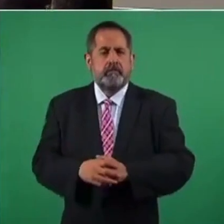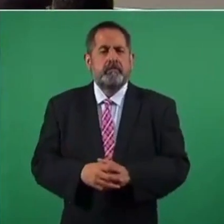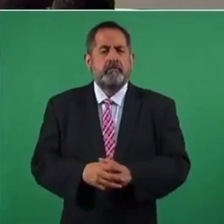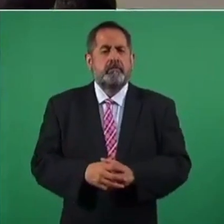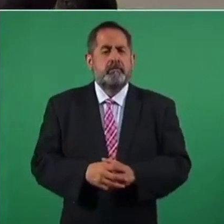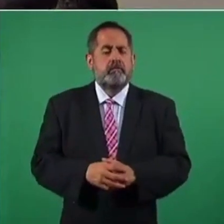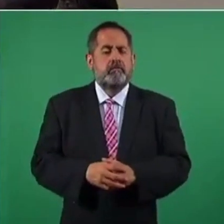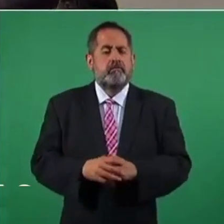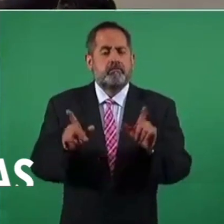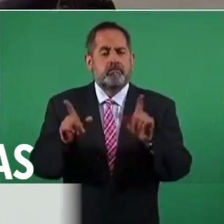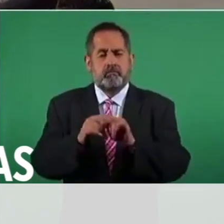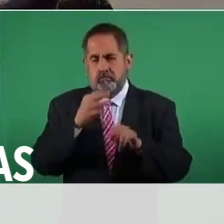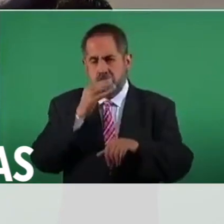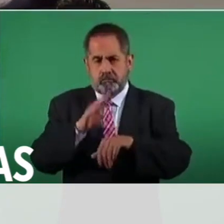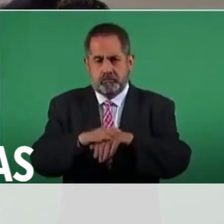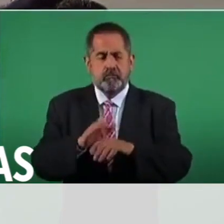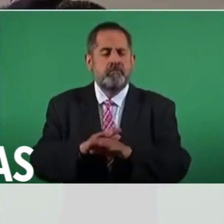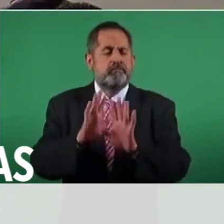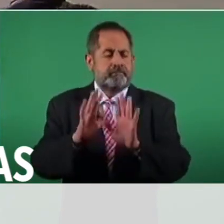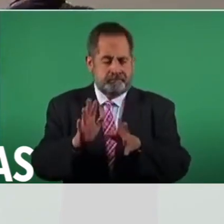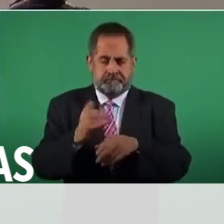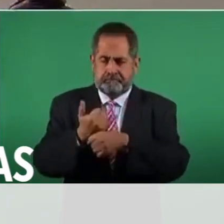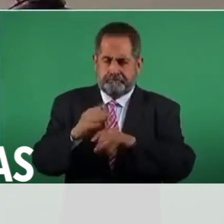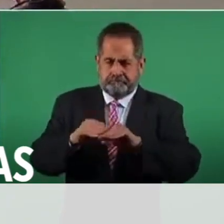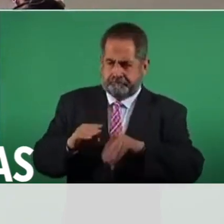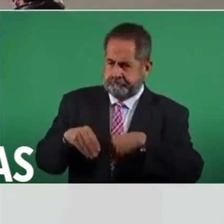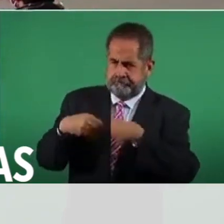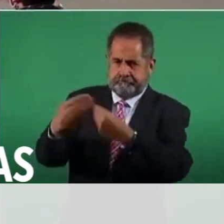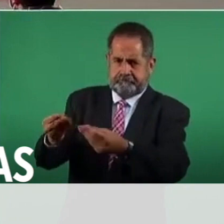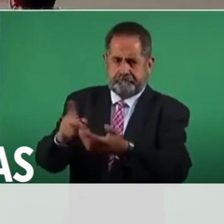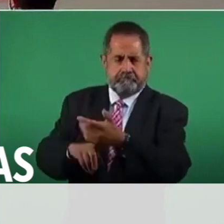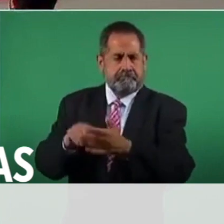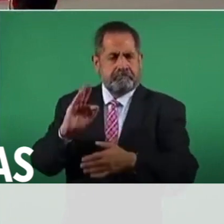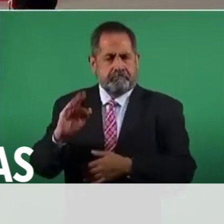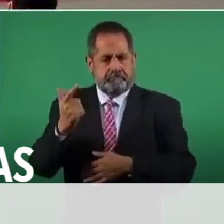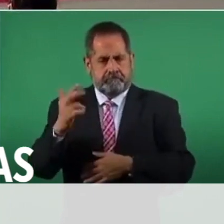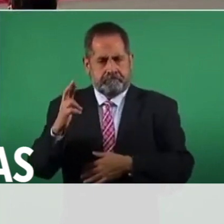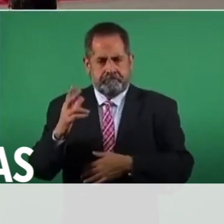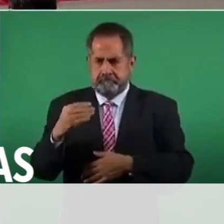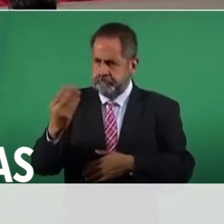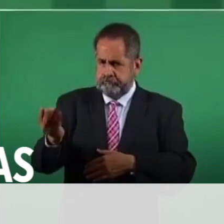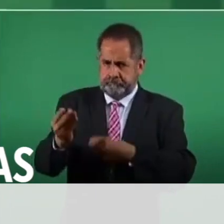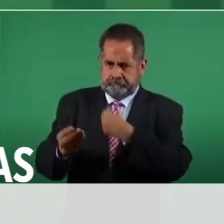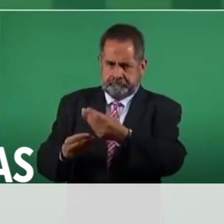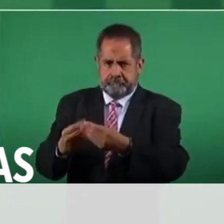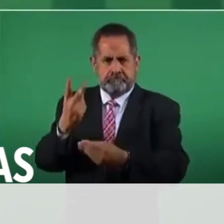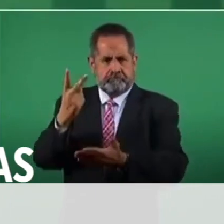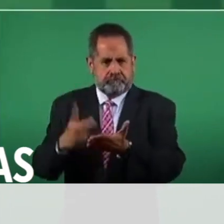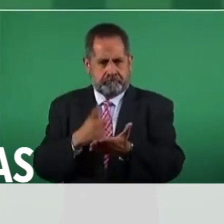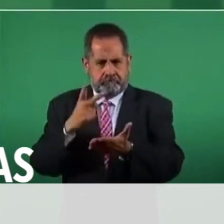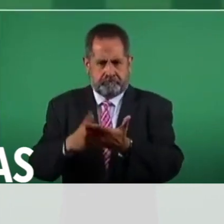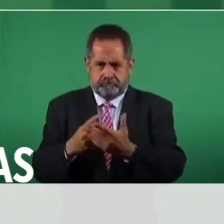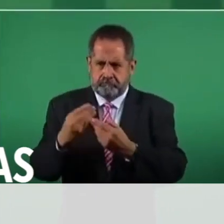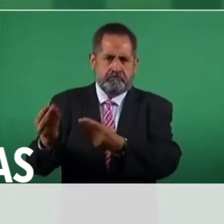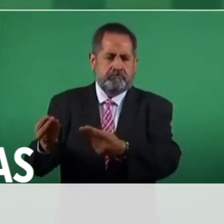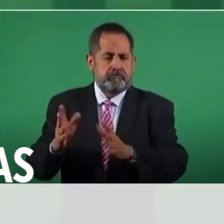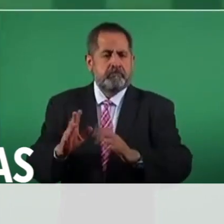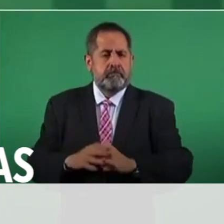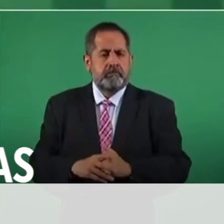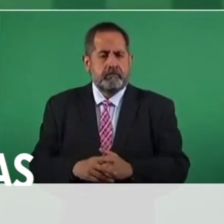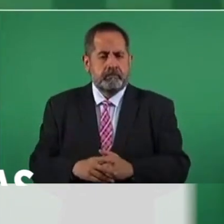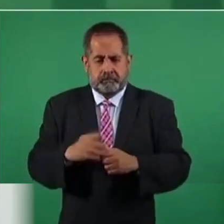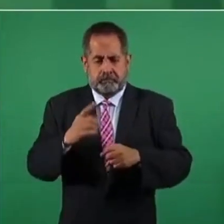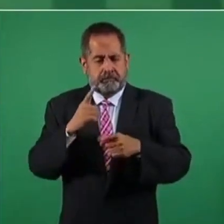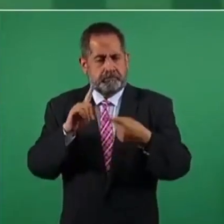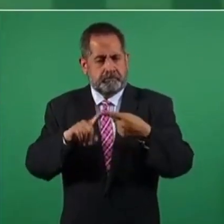Solo podría decir que se ha entregado información a la Fiscalía General de la República en dos ocasiones. El